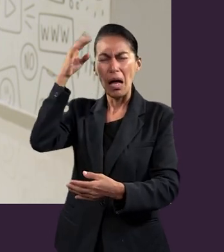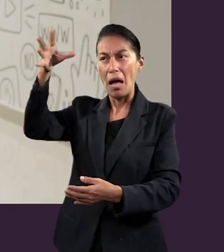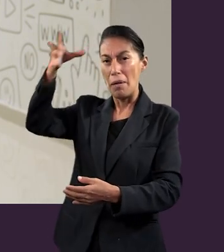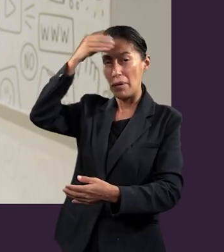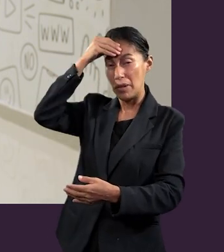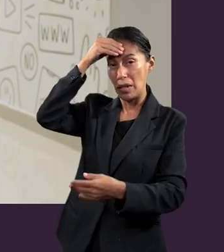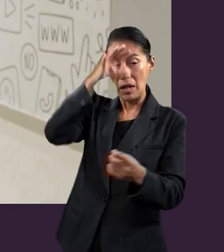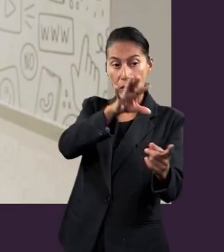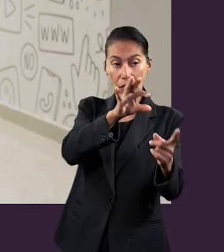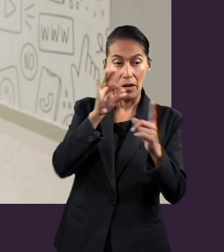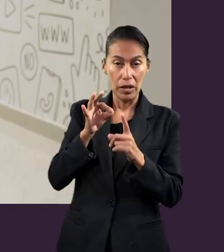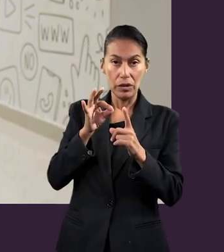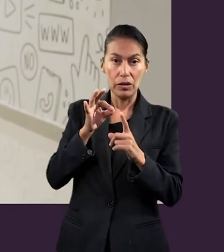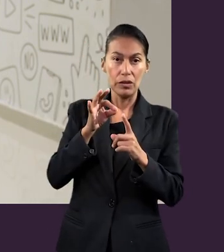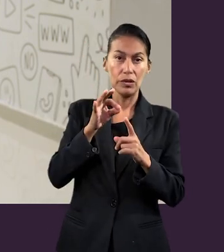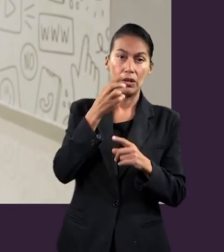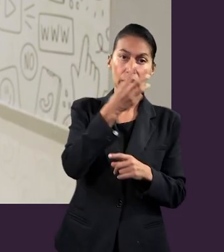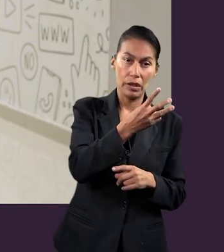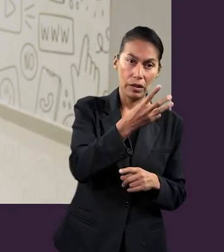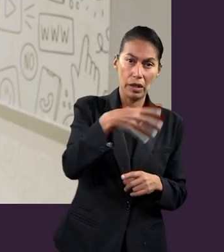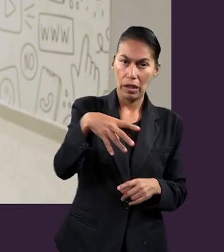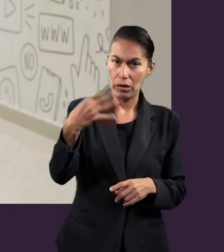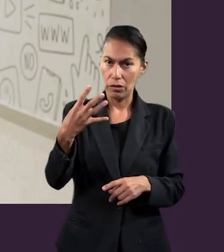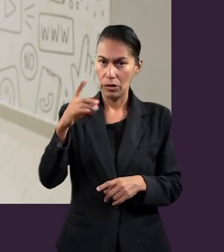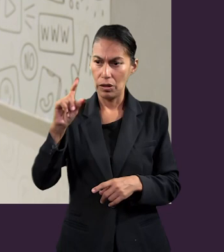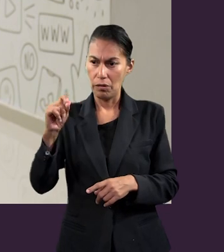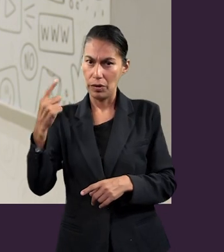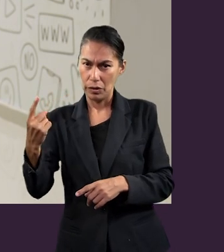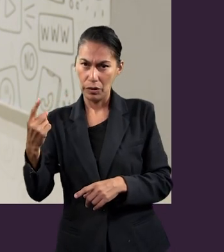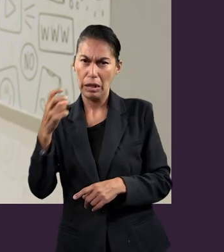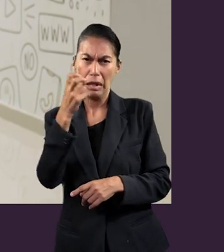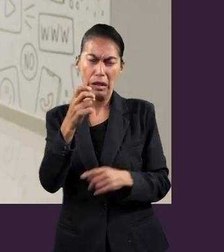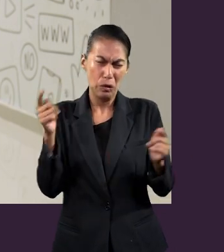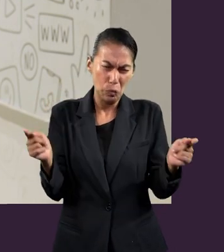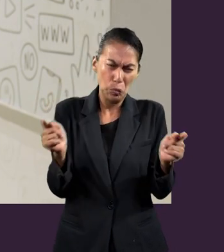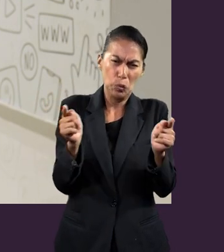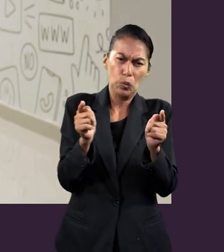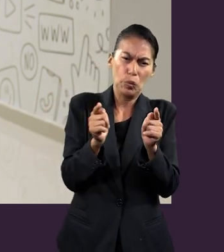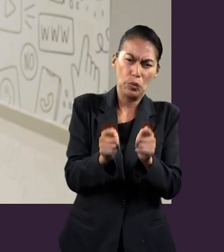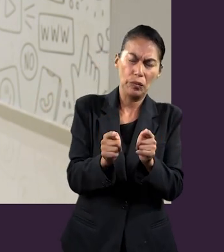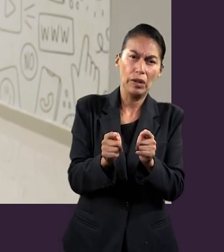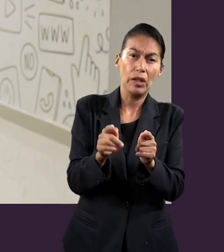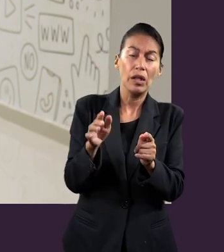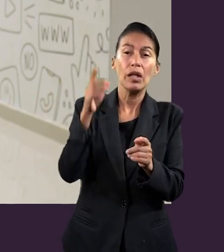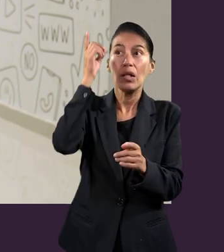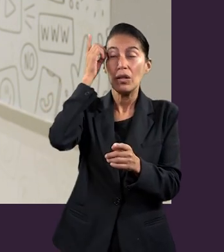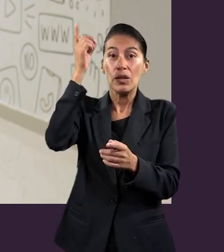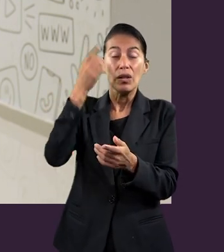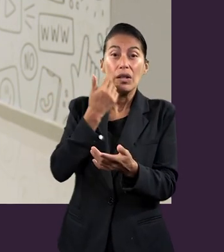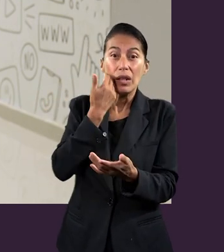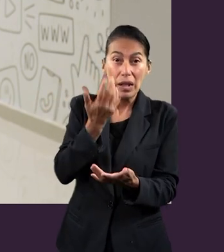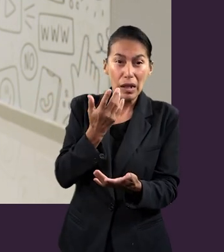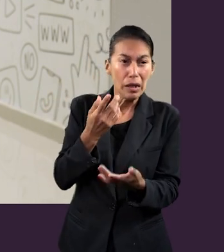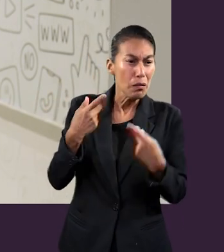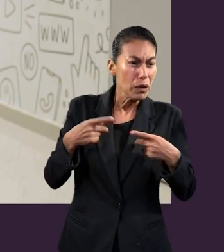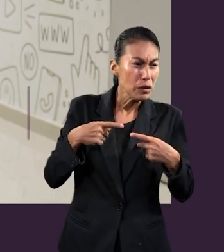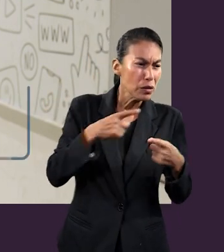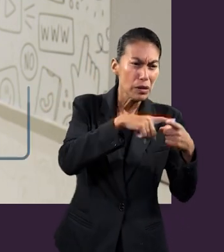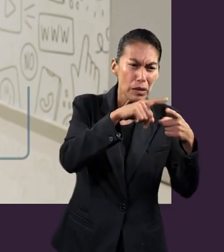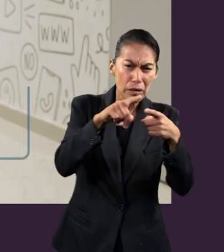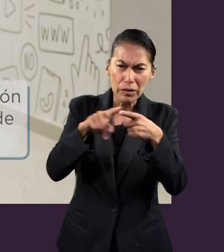Efesios 3, 14 al 21. Porque es un resumen y el deseo